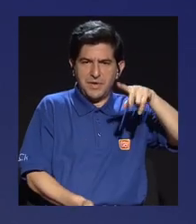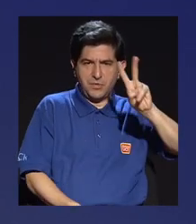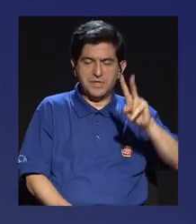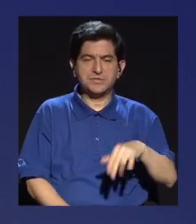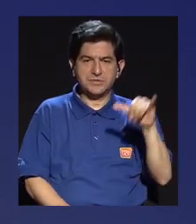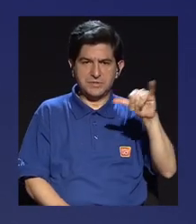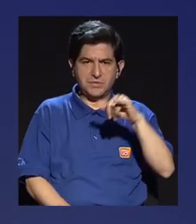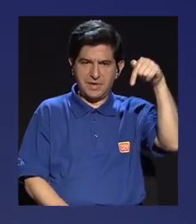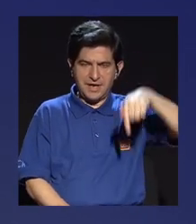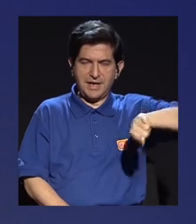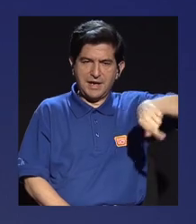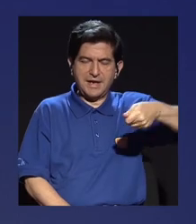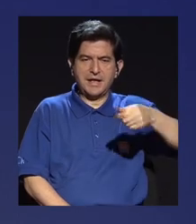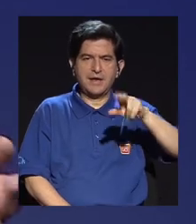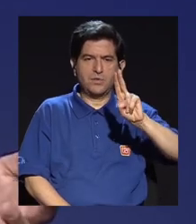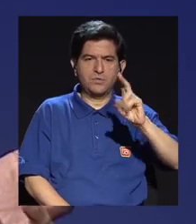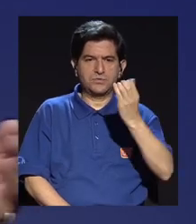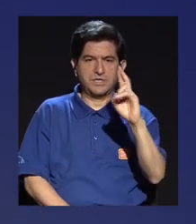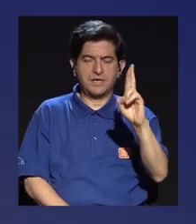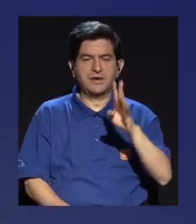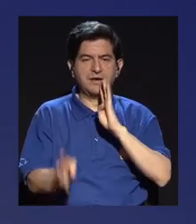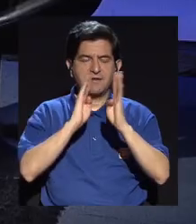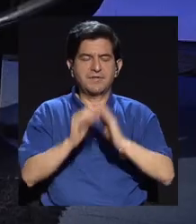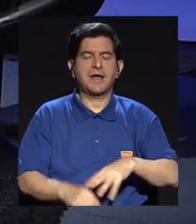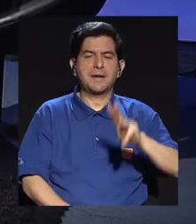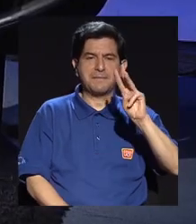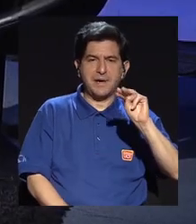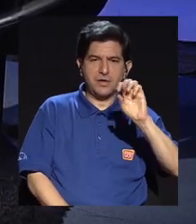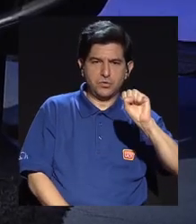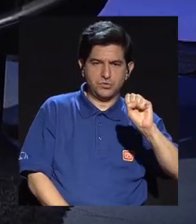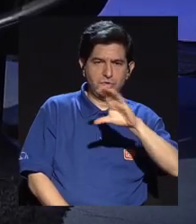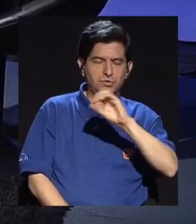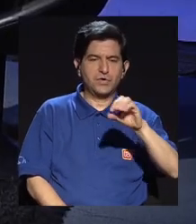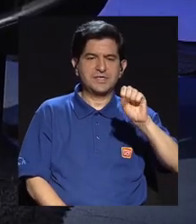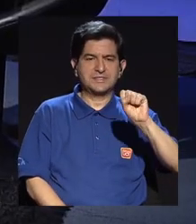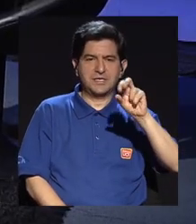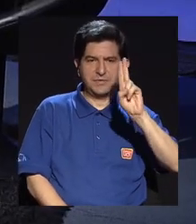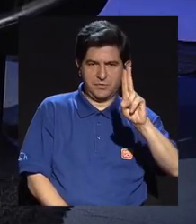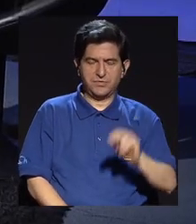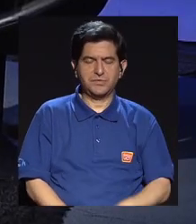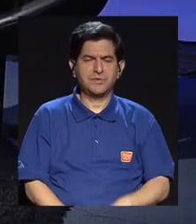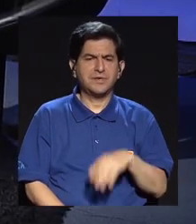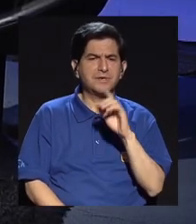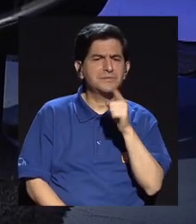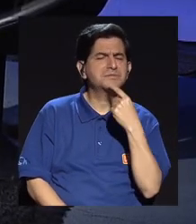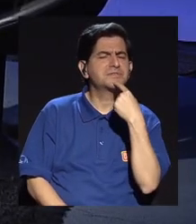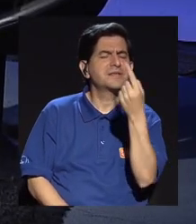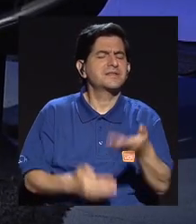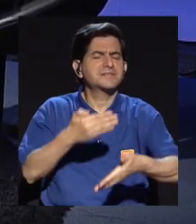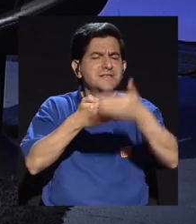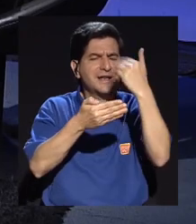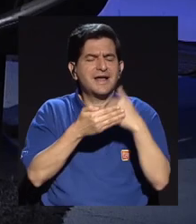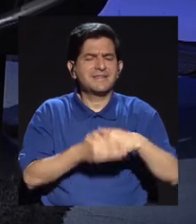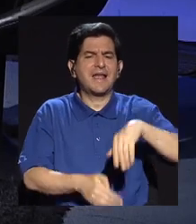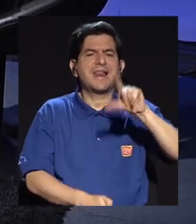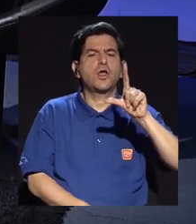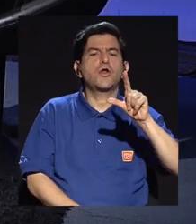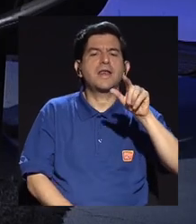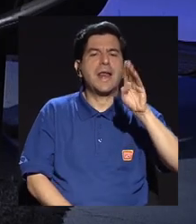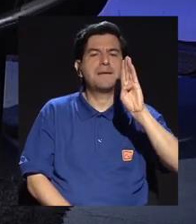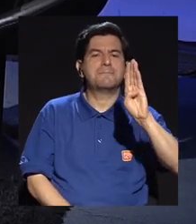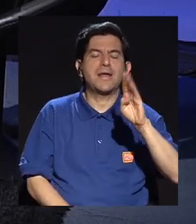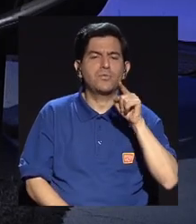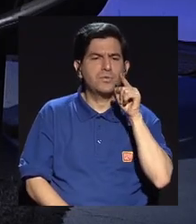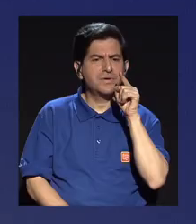también el buen periodismo y entonces conversamos con Michael y con Silvia Ray de este premio. Usted conversaba y planteaba ahora a Leonel Baruc, eso